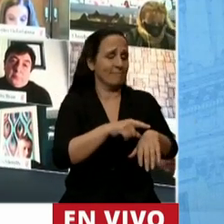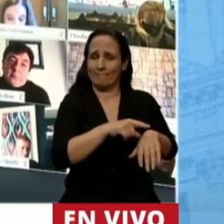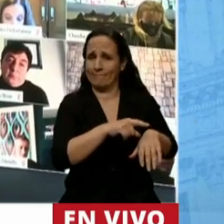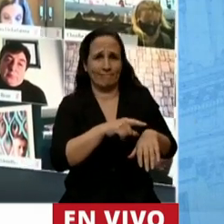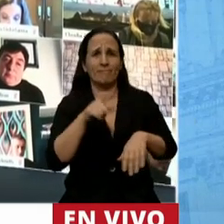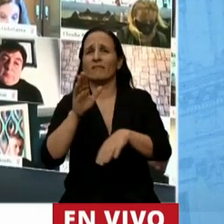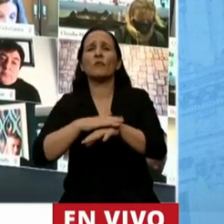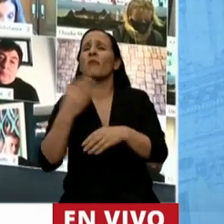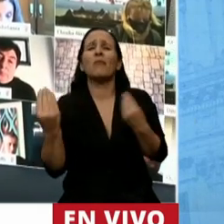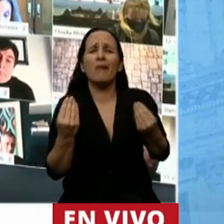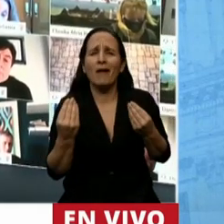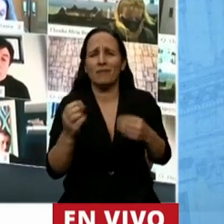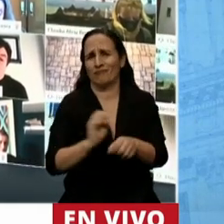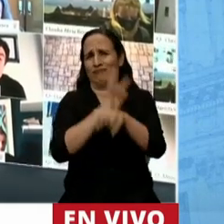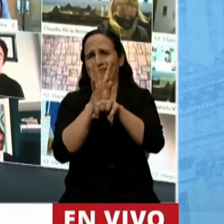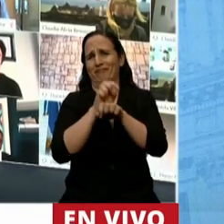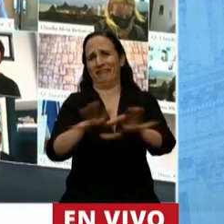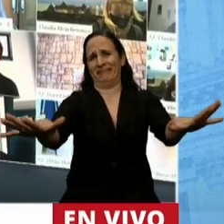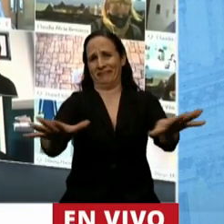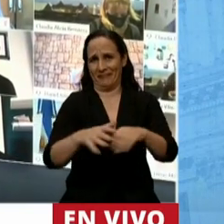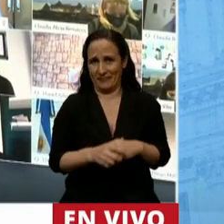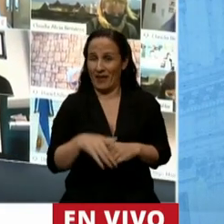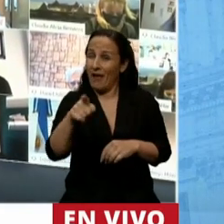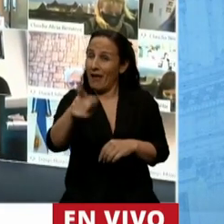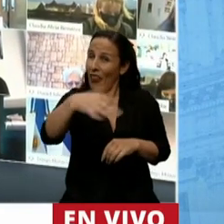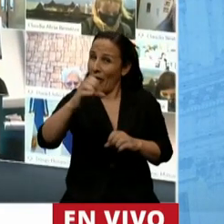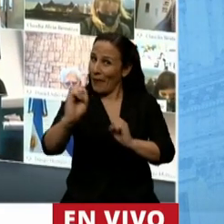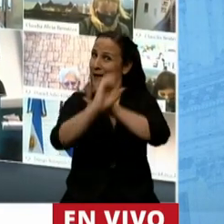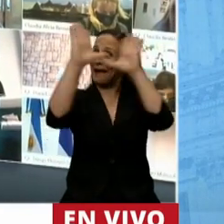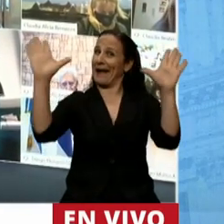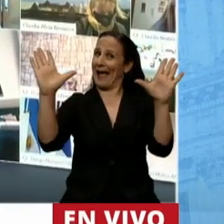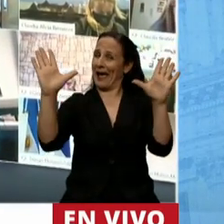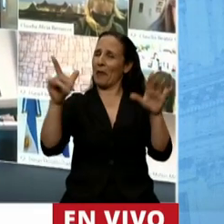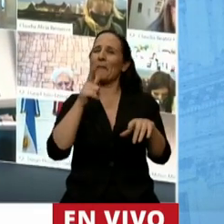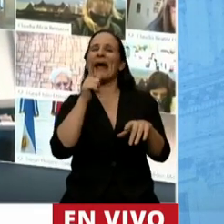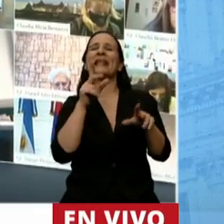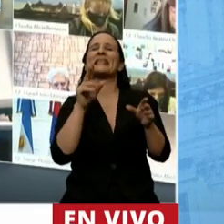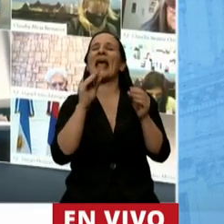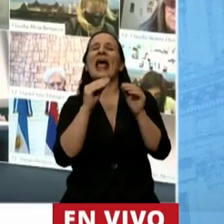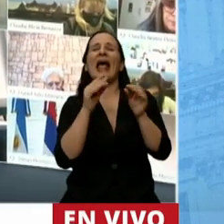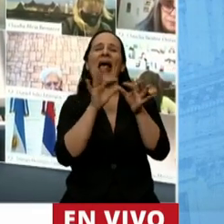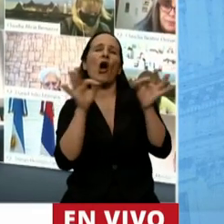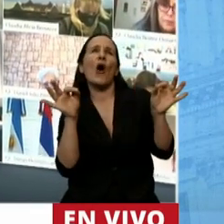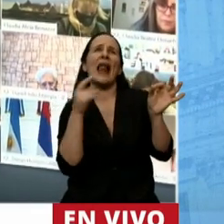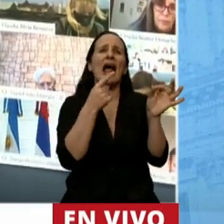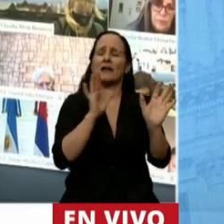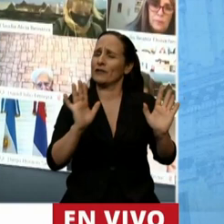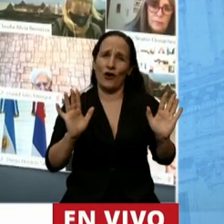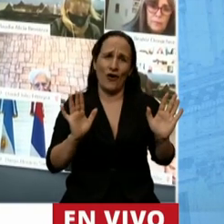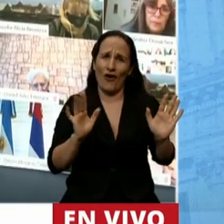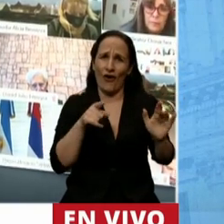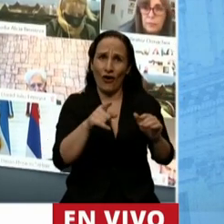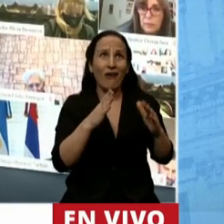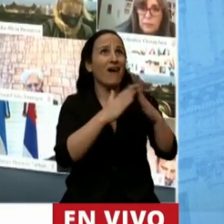tenemos que tenerlo claro esto parece una cuestión semántica pero no lo es cuando uno discute la cuarentena